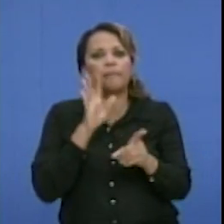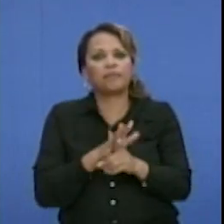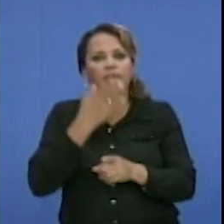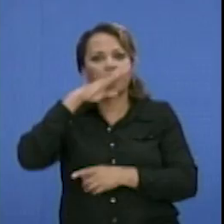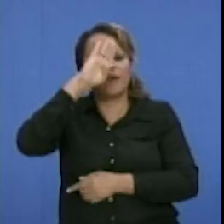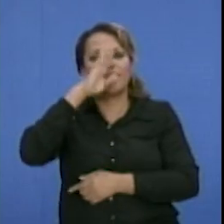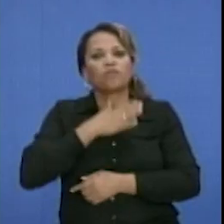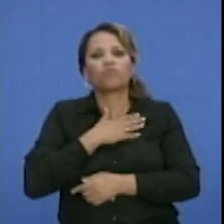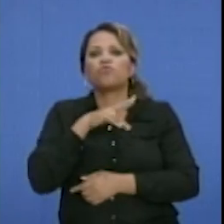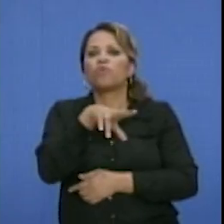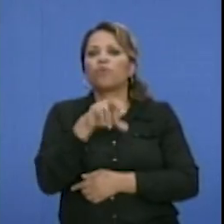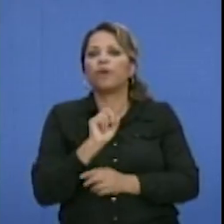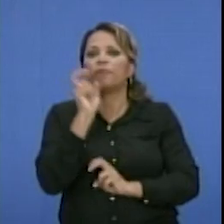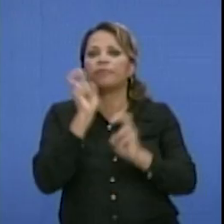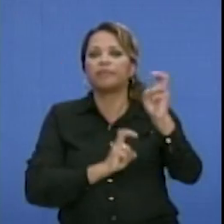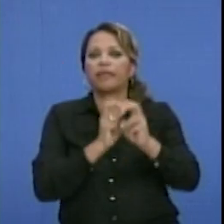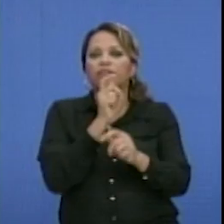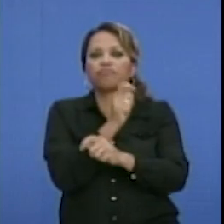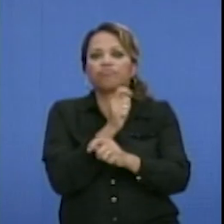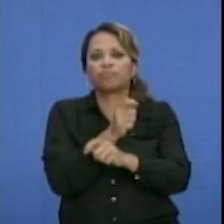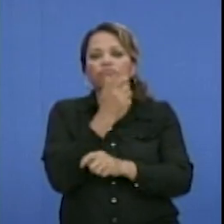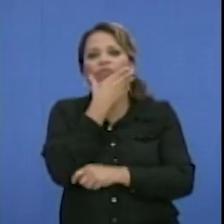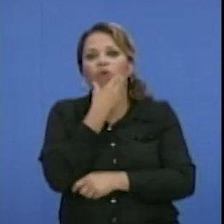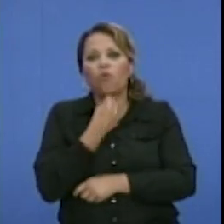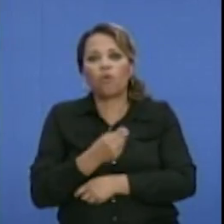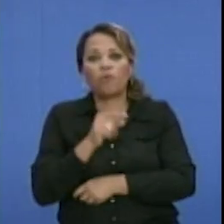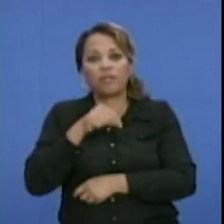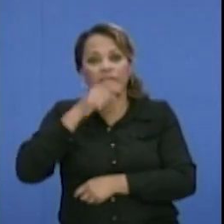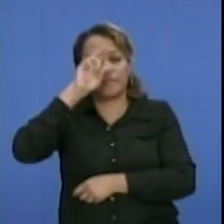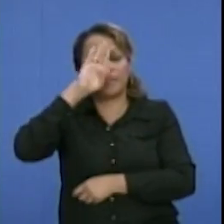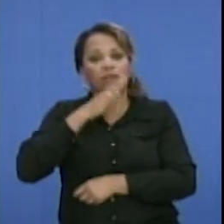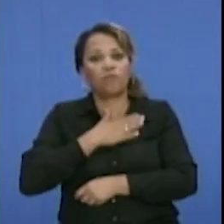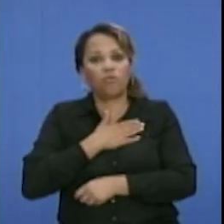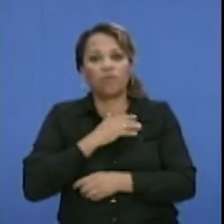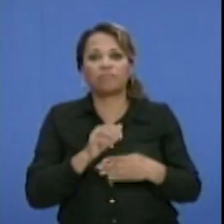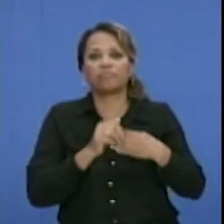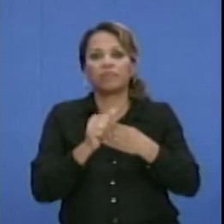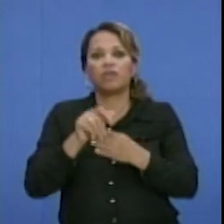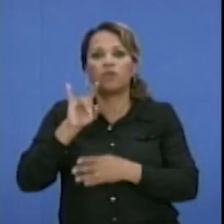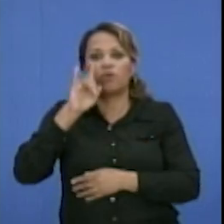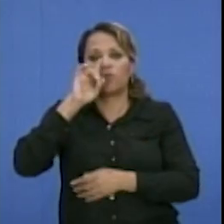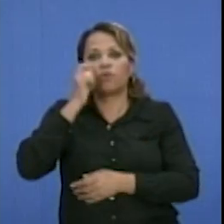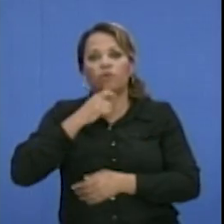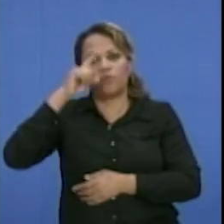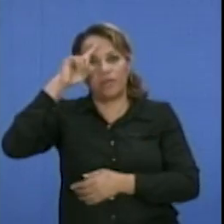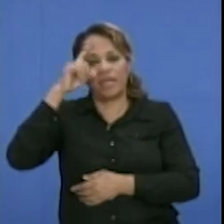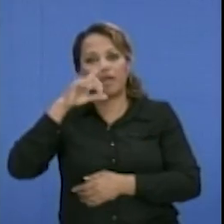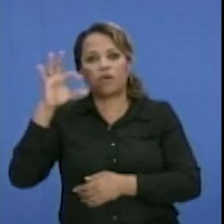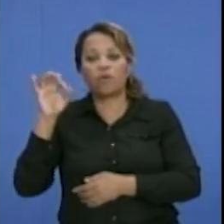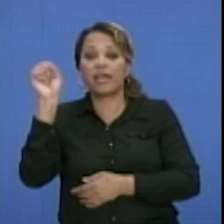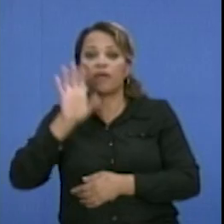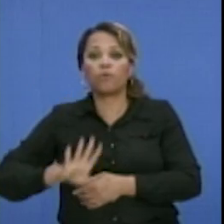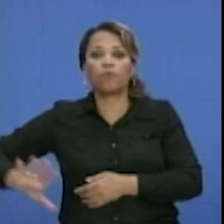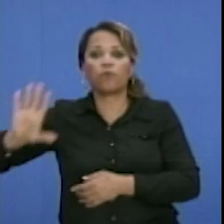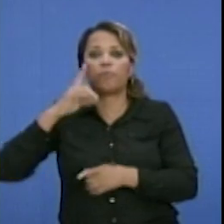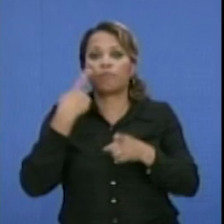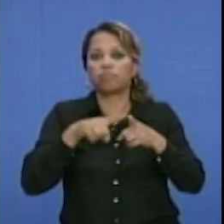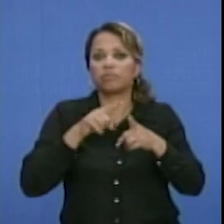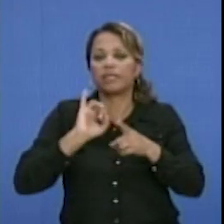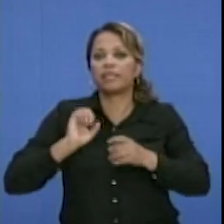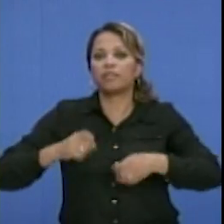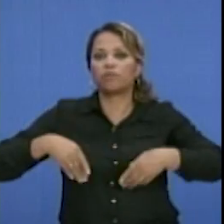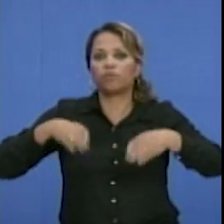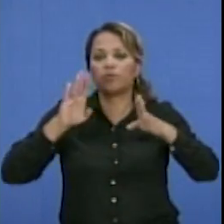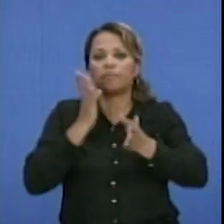cubana los nuevos talleres de formación para jóvenes del Caribe, auspiciados por la UNESCO, la Unión Europea y varias instituciones del